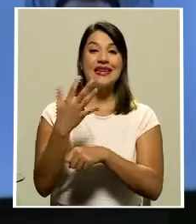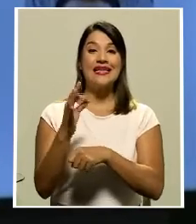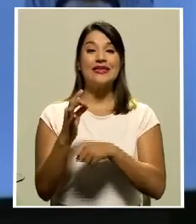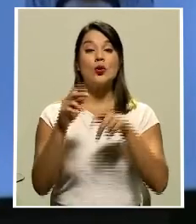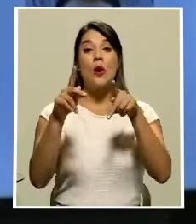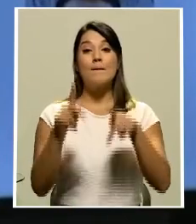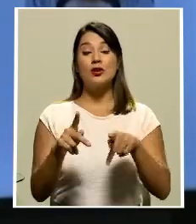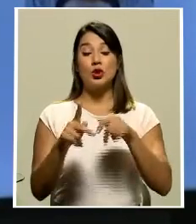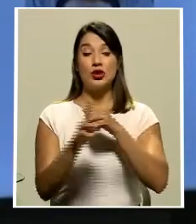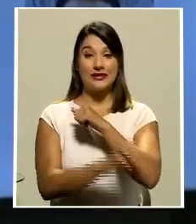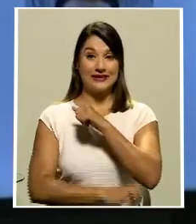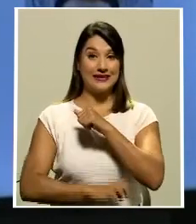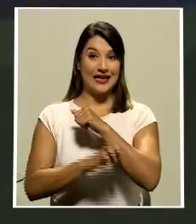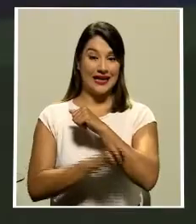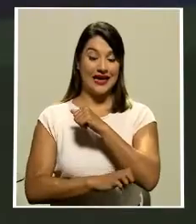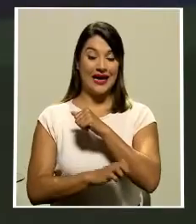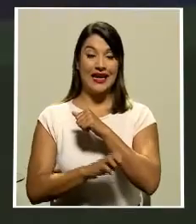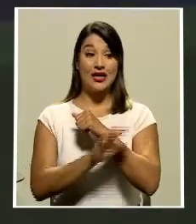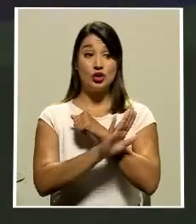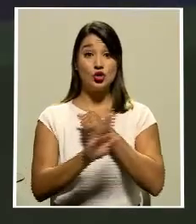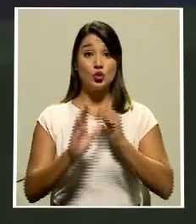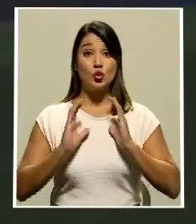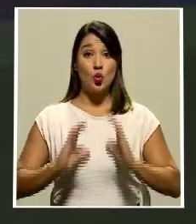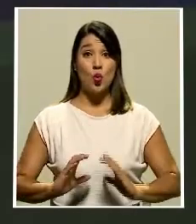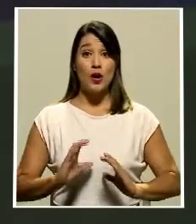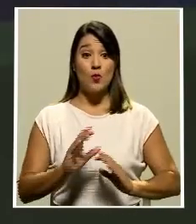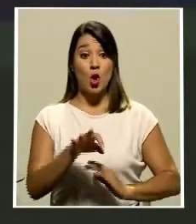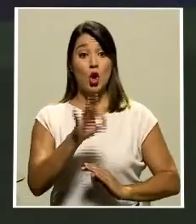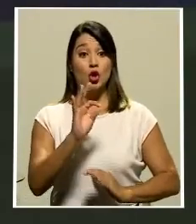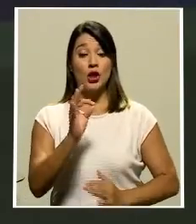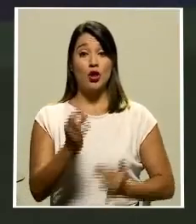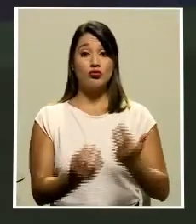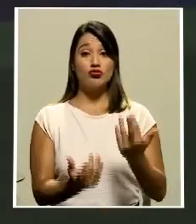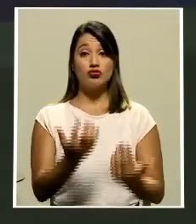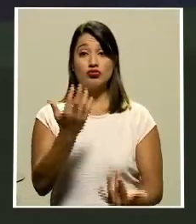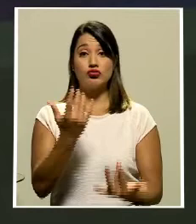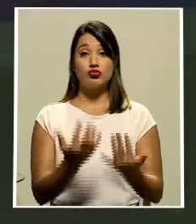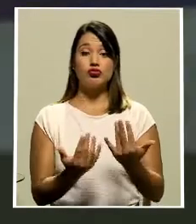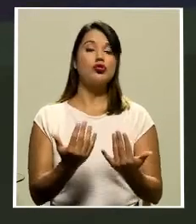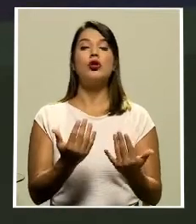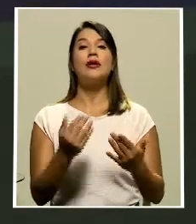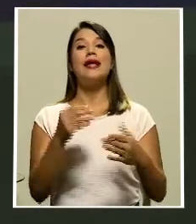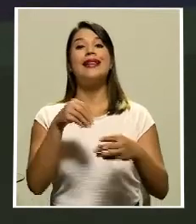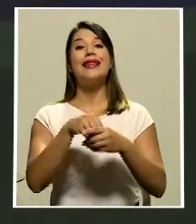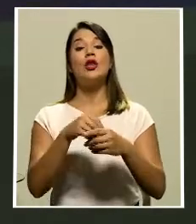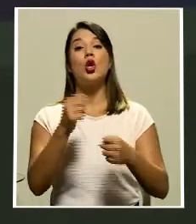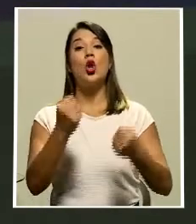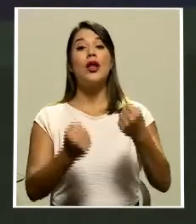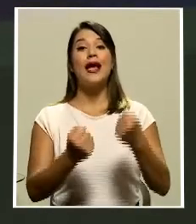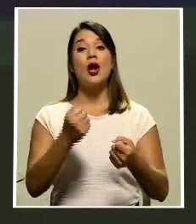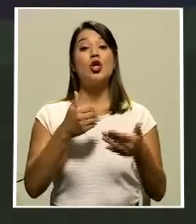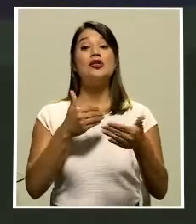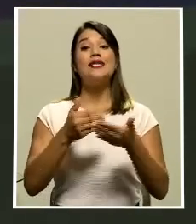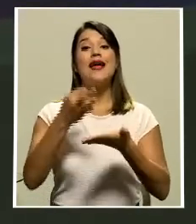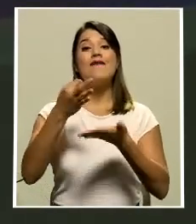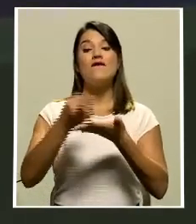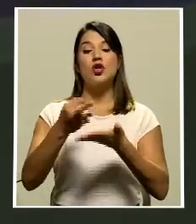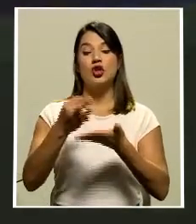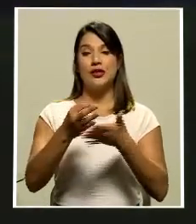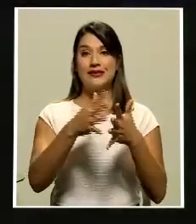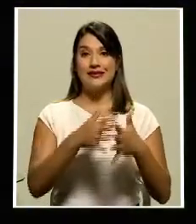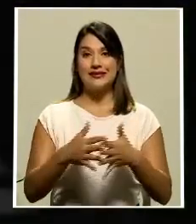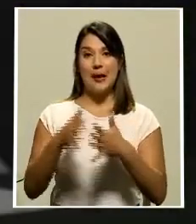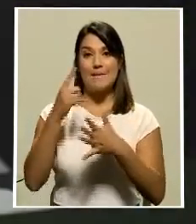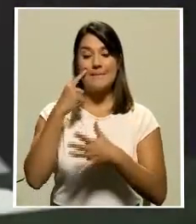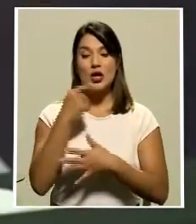su mayoría cuyos cuerpos calcinados aparecieron dentro de una furgoneta cerca de la frontera estadounidense escuchamos al fiscal general de